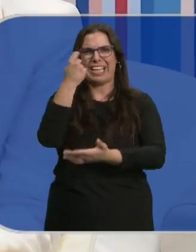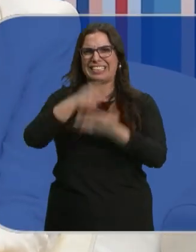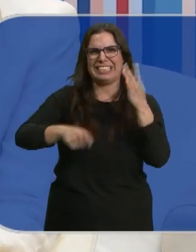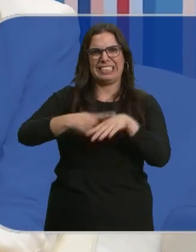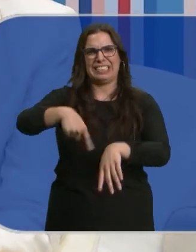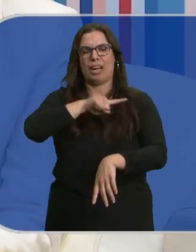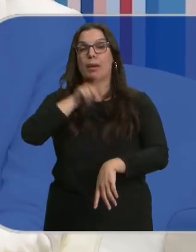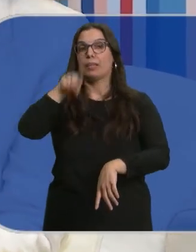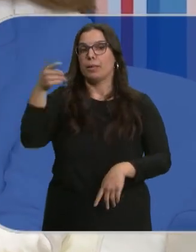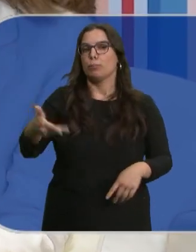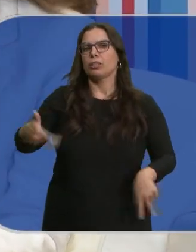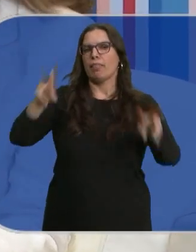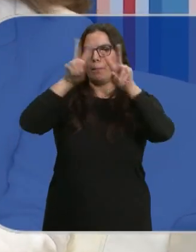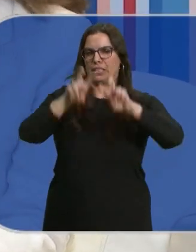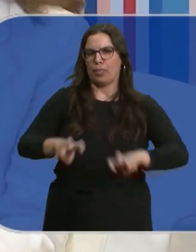importancia de la investigación.